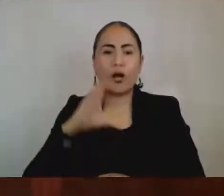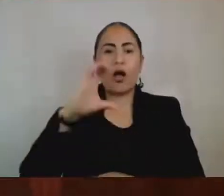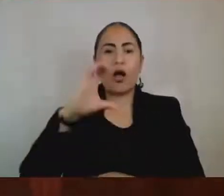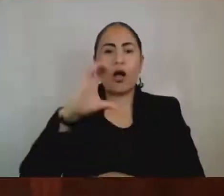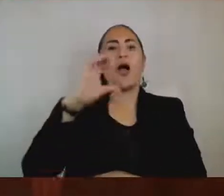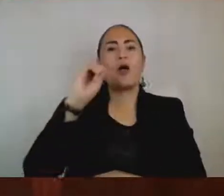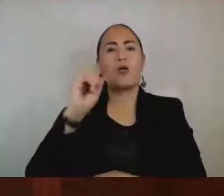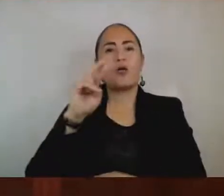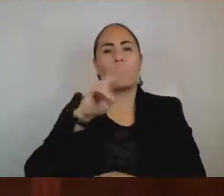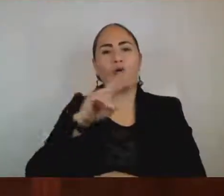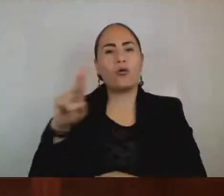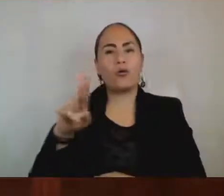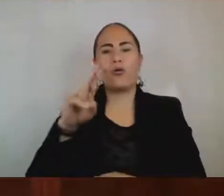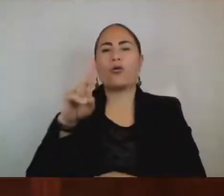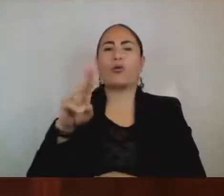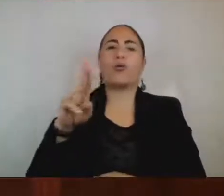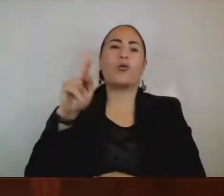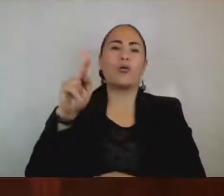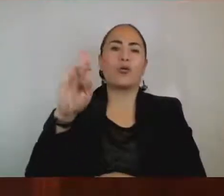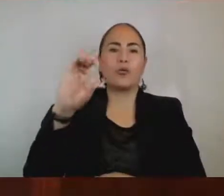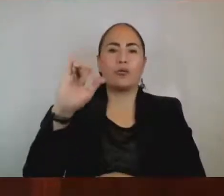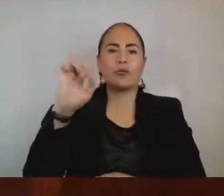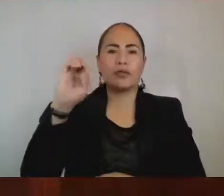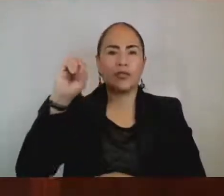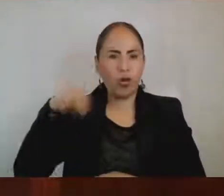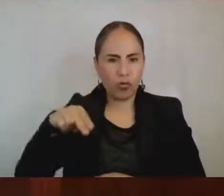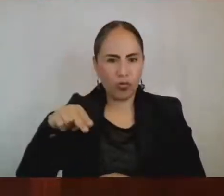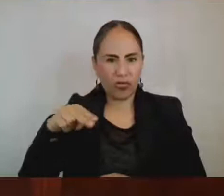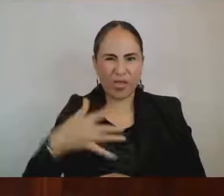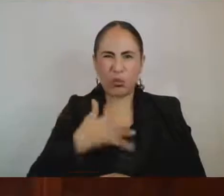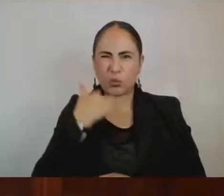Las concesiones es uno y este es uno más.